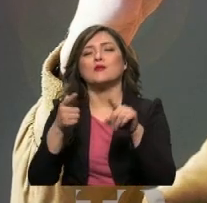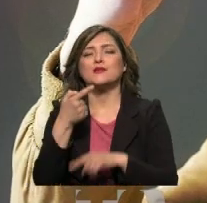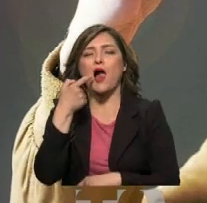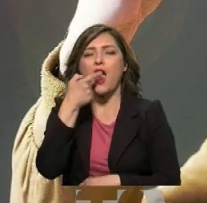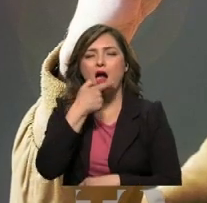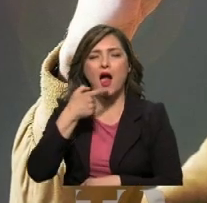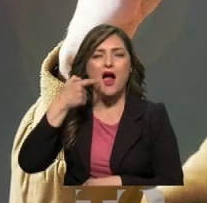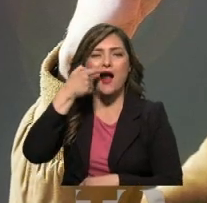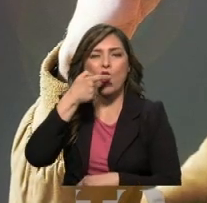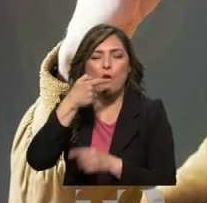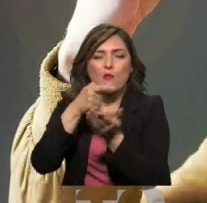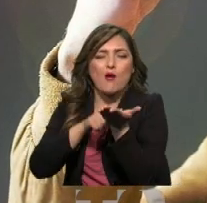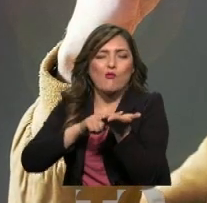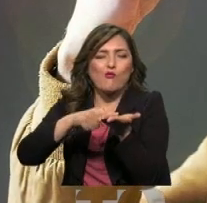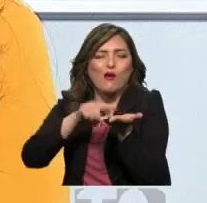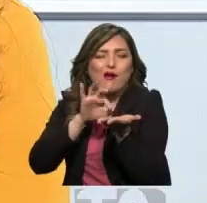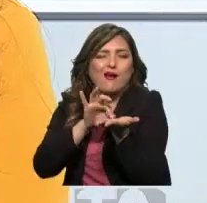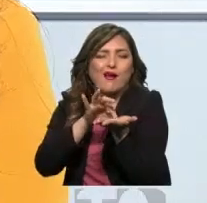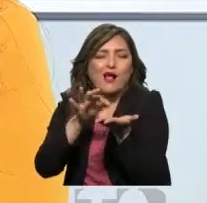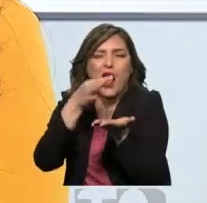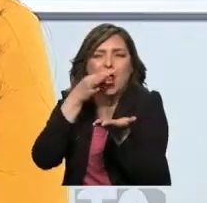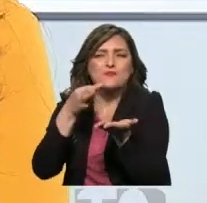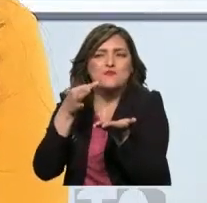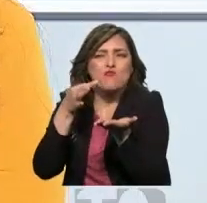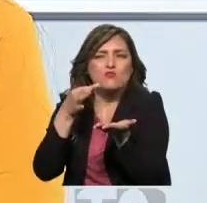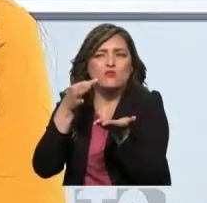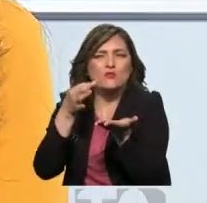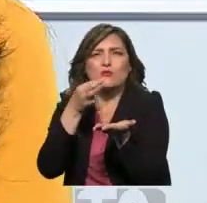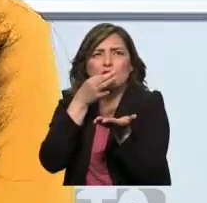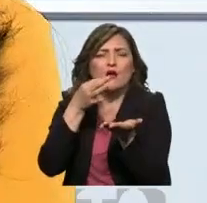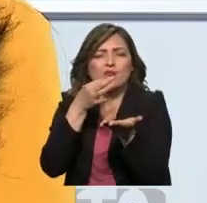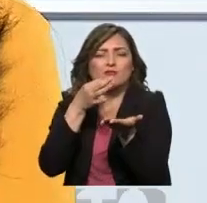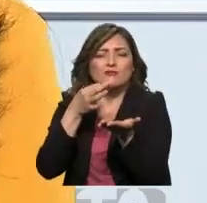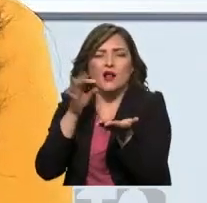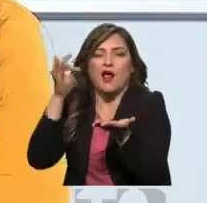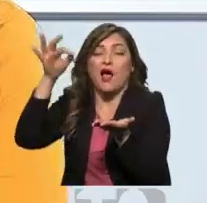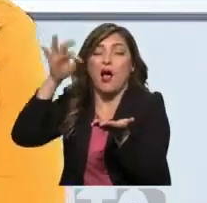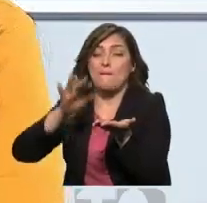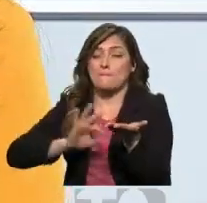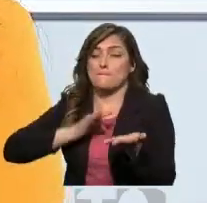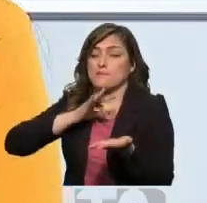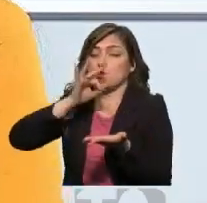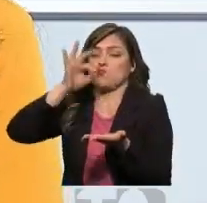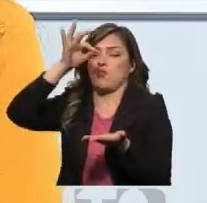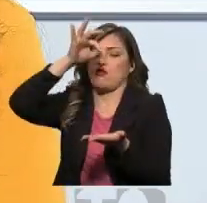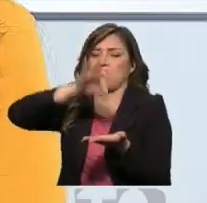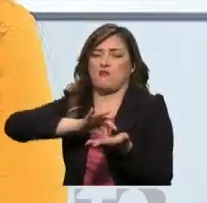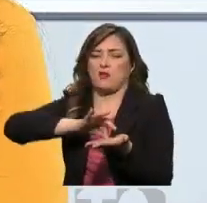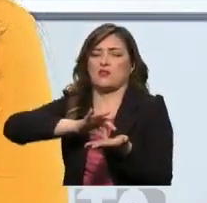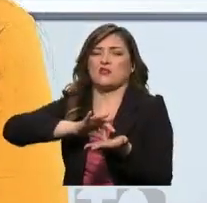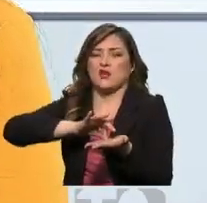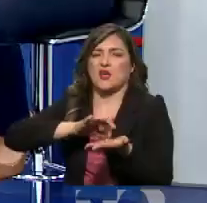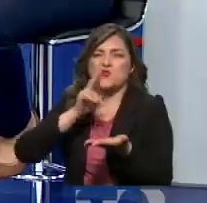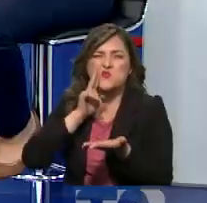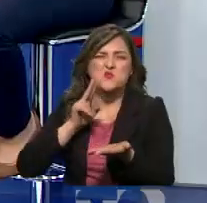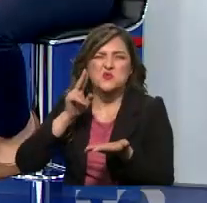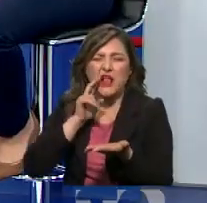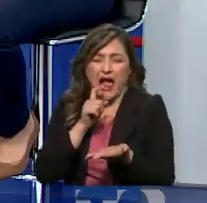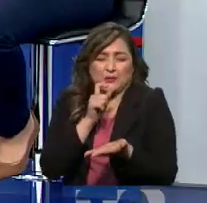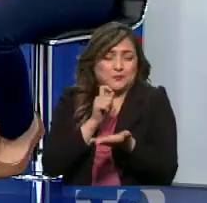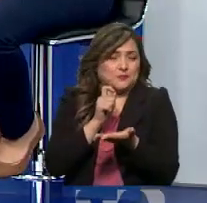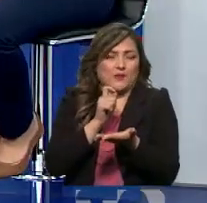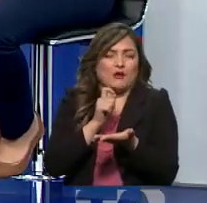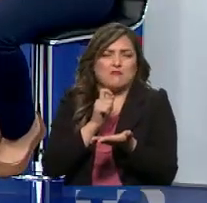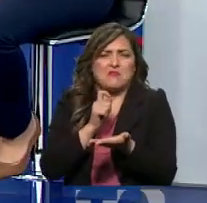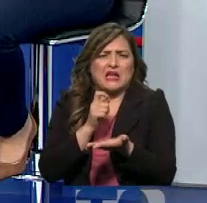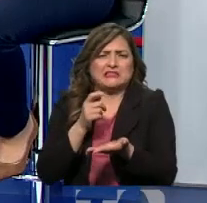gustativas en la lengua, lo que ocasiona que perdamos el sabor, lo salado, lo dulce, lo amargo, de ciertas comidas. Excelente, muchas